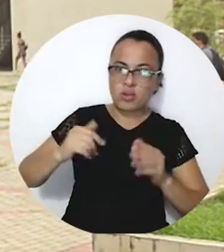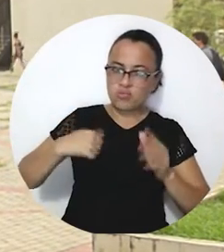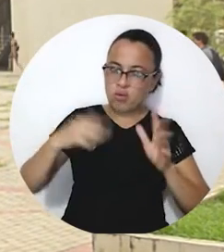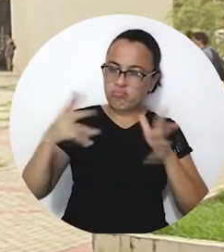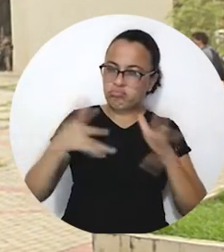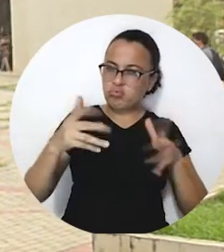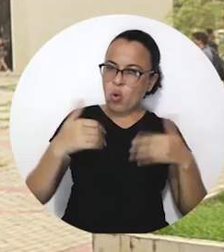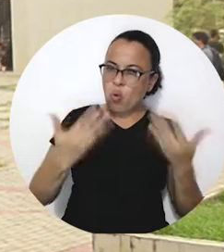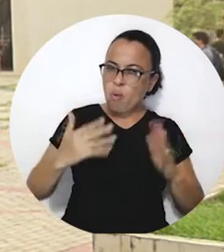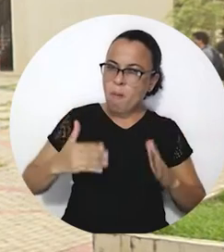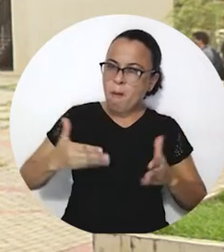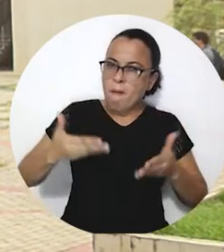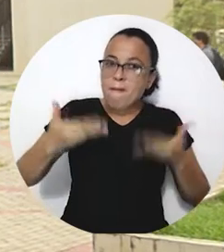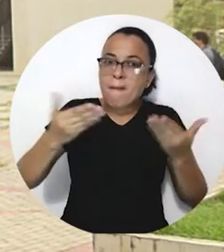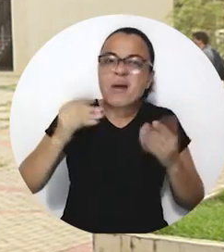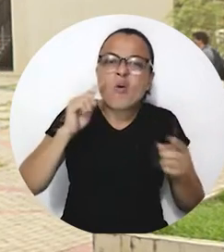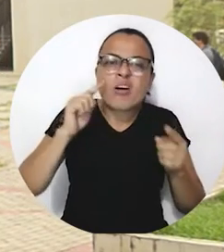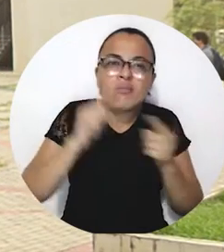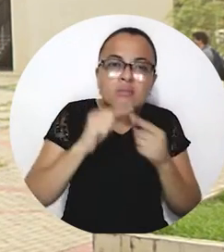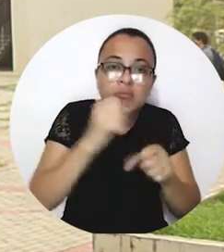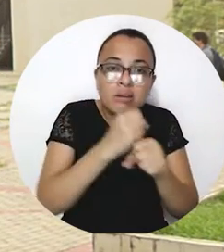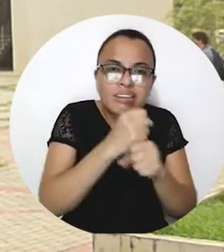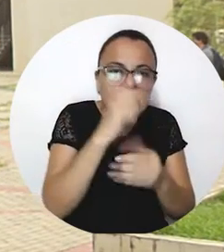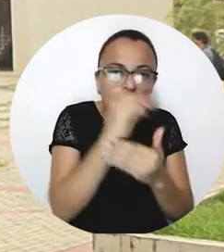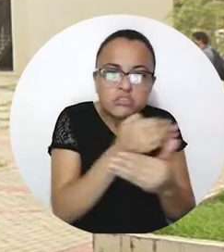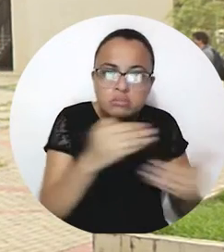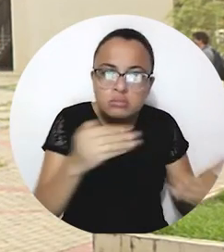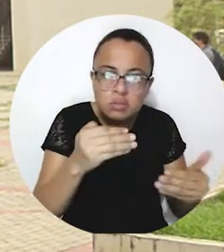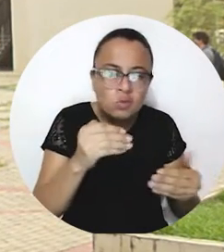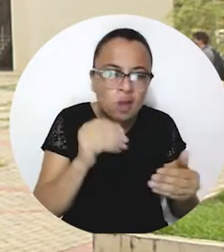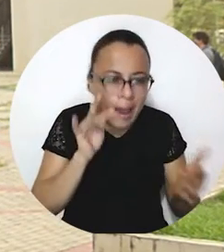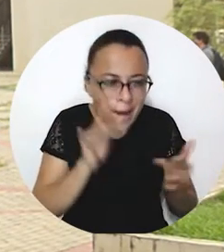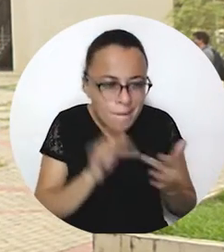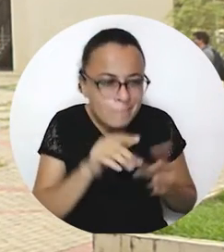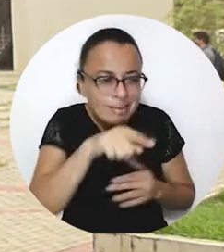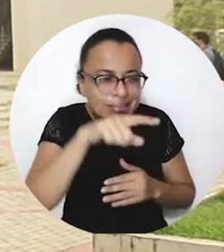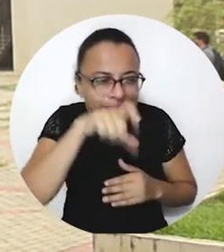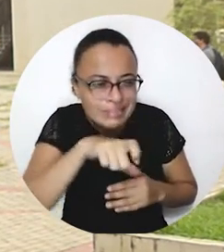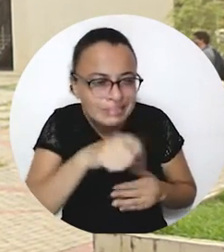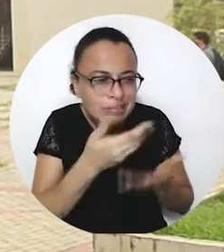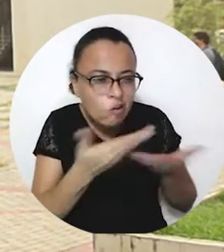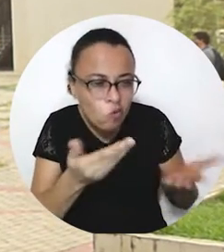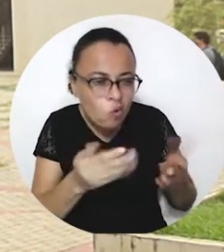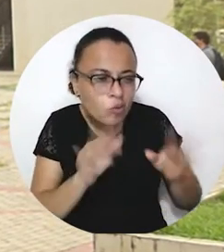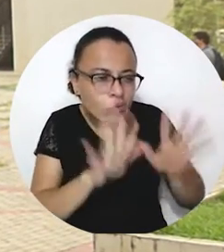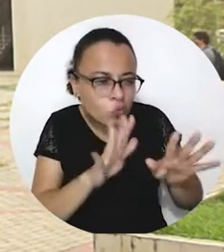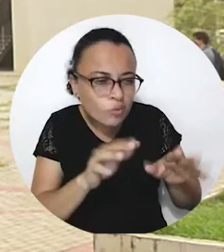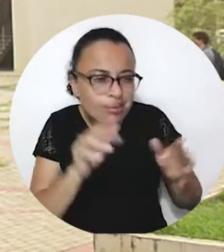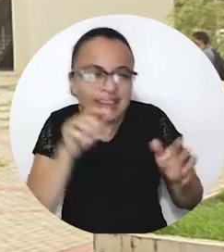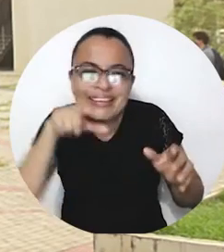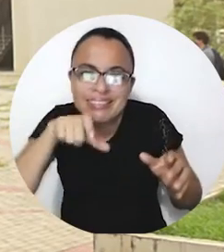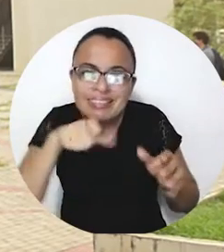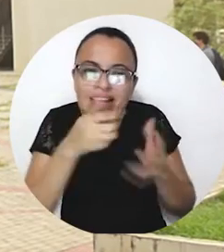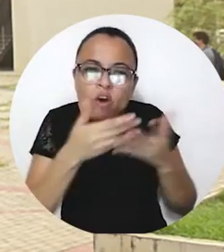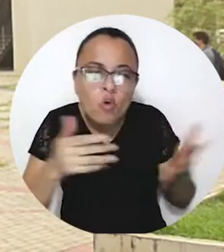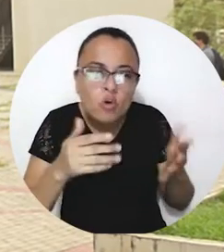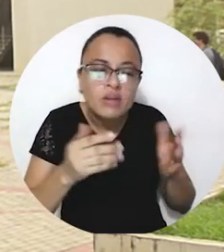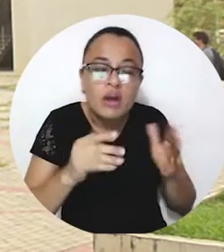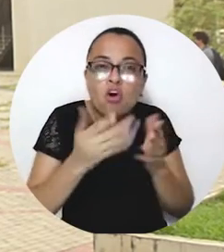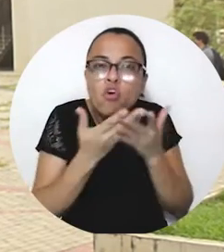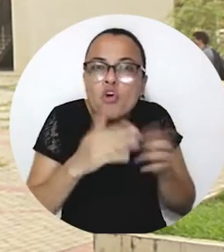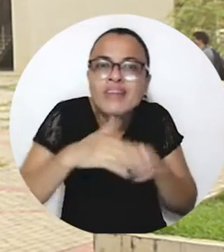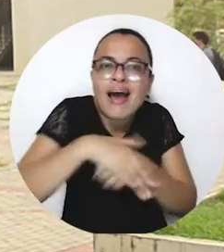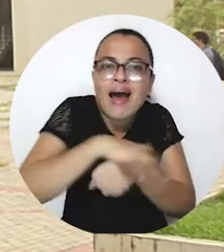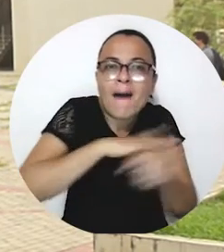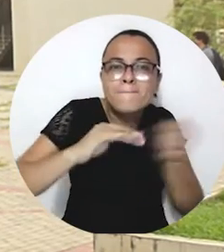de mejora educativa, donde van a trabajar con los niños pequeños, pero van a trabajar desde sus propias necesidades educativas, o sea, digamos de